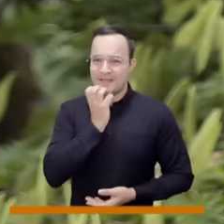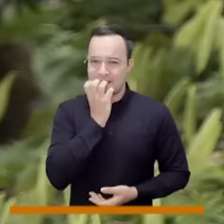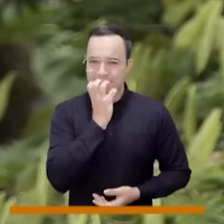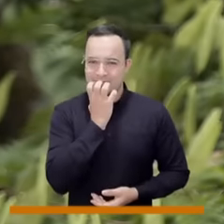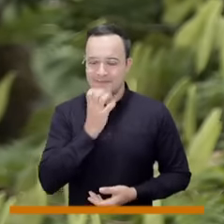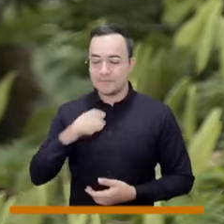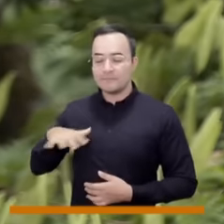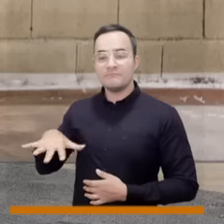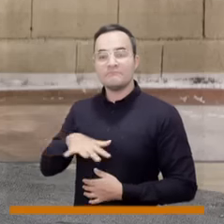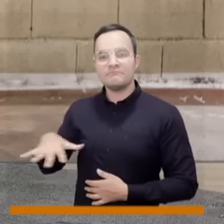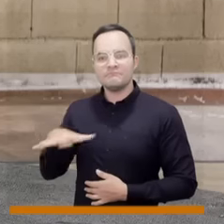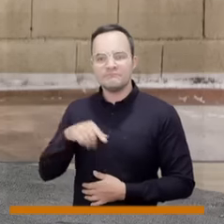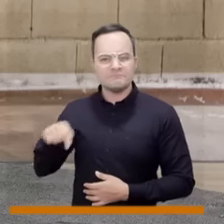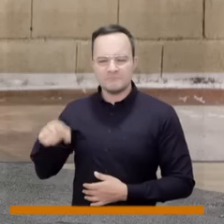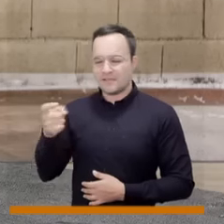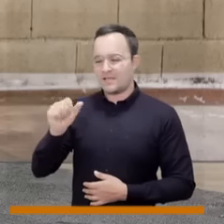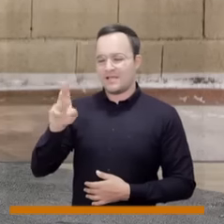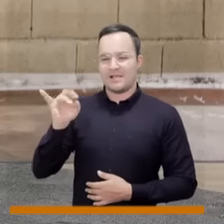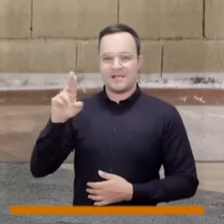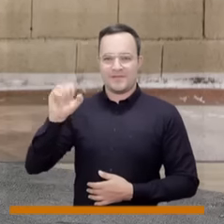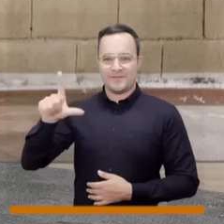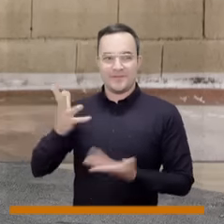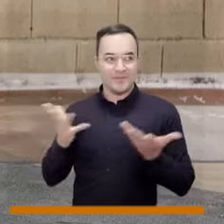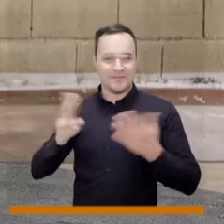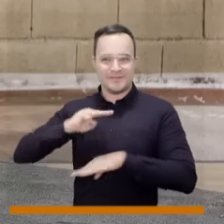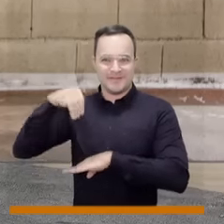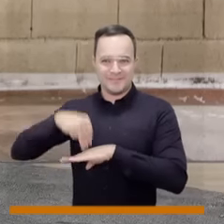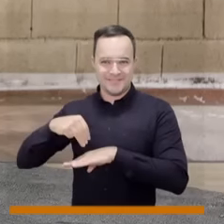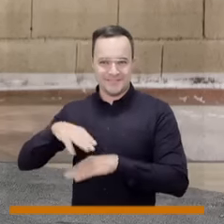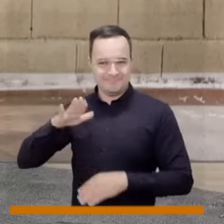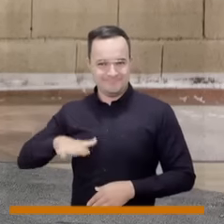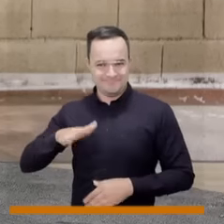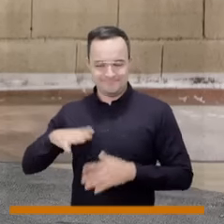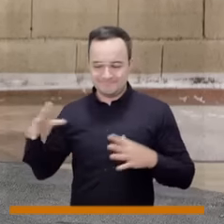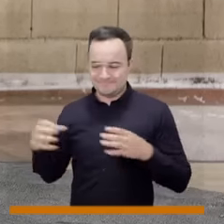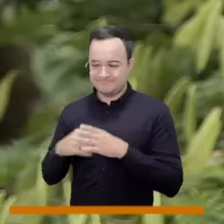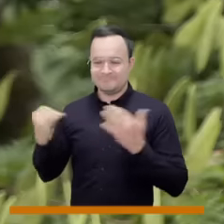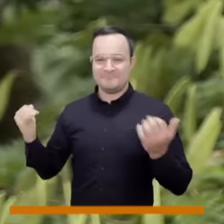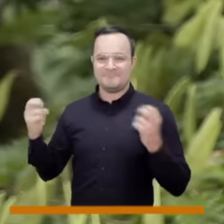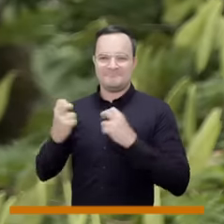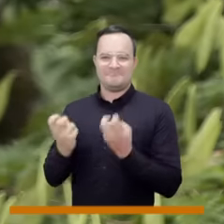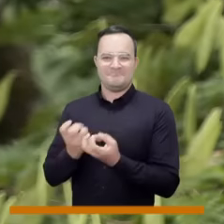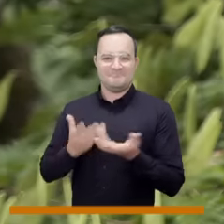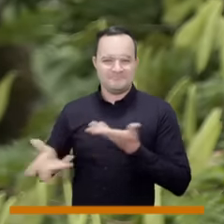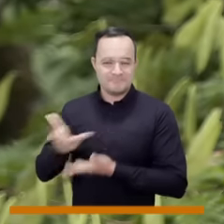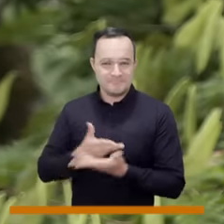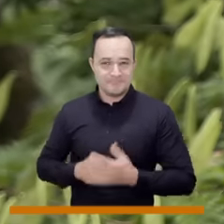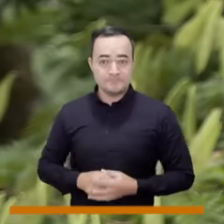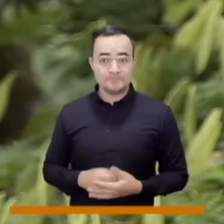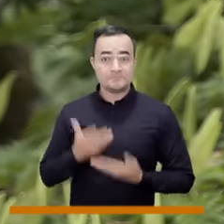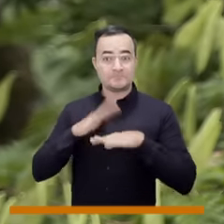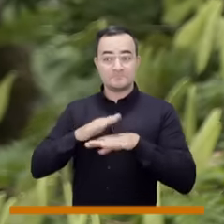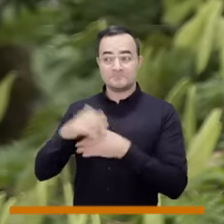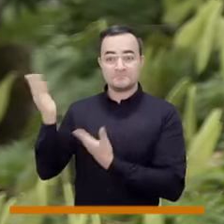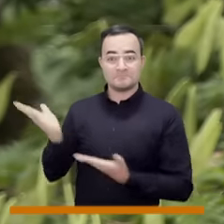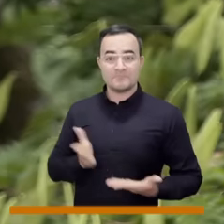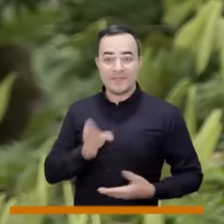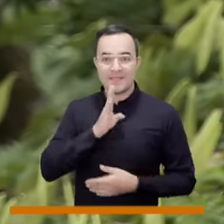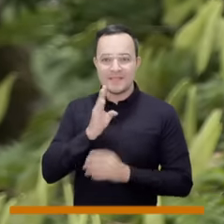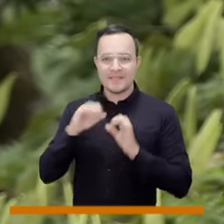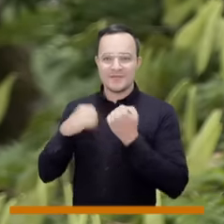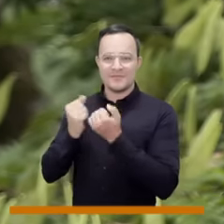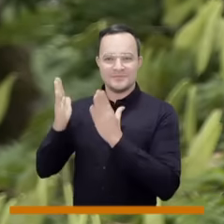Gabriel García Márquez, la sede precisamente de nuestro canal, y hoy comenzamos nuestro programa dándole la